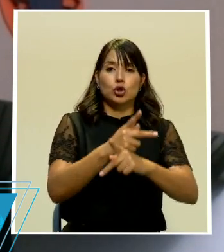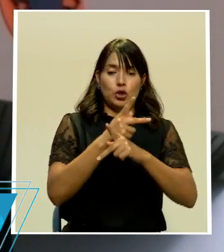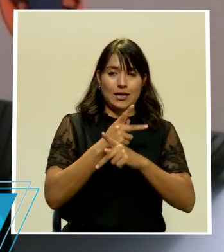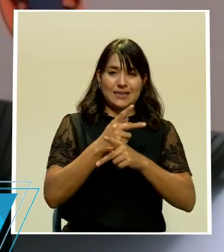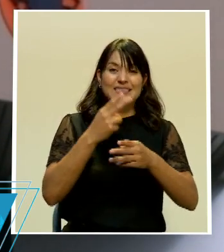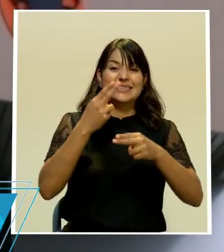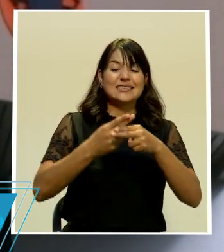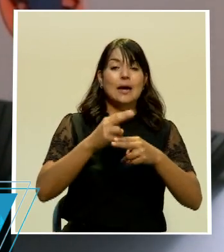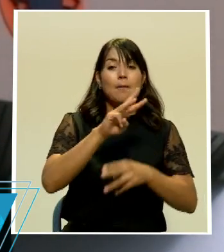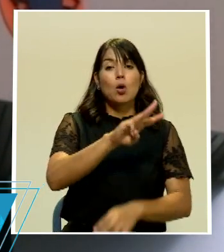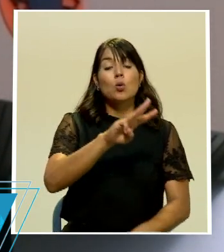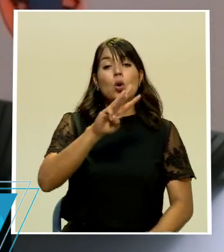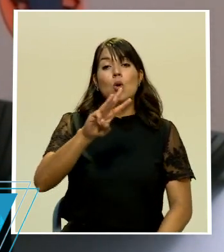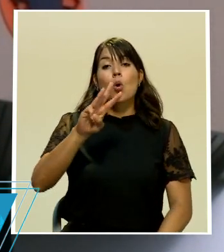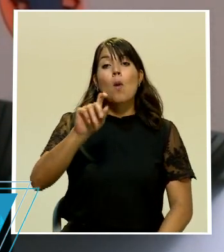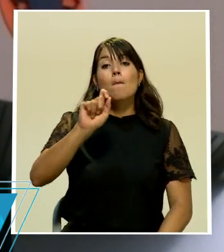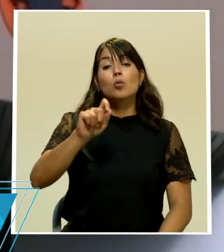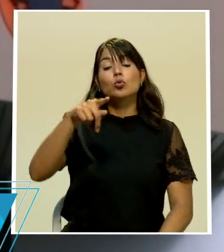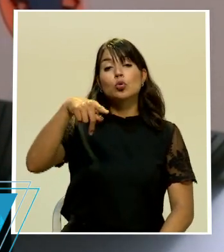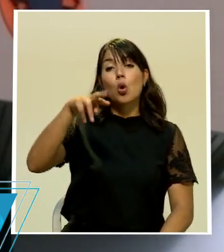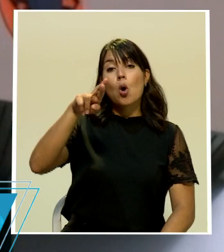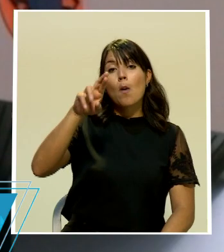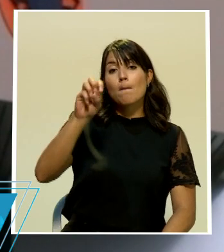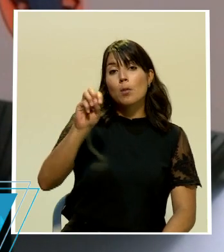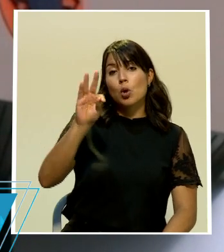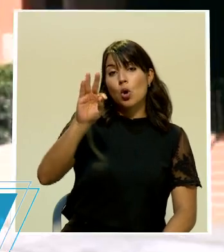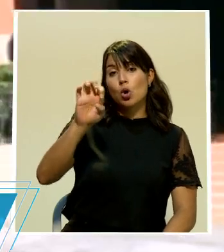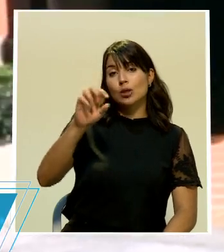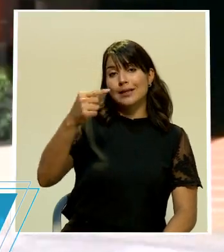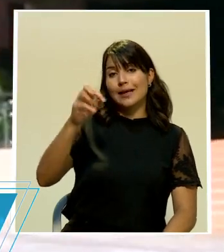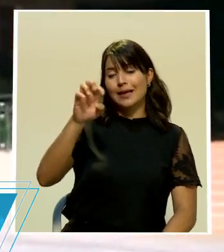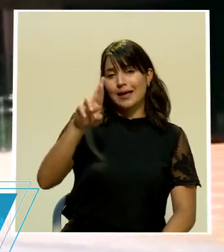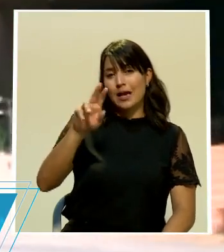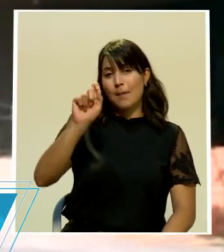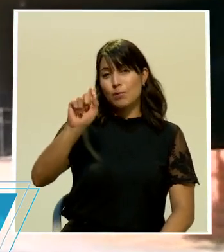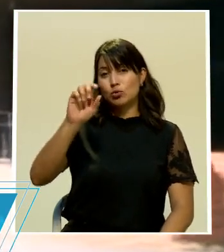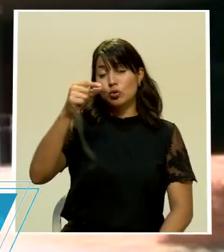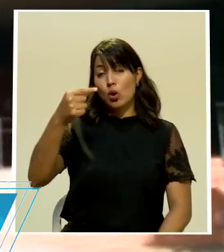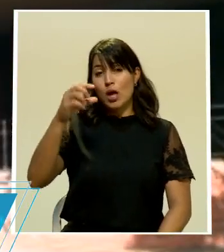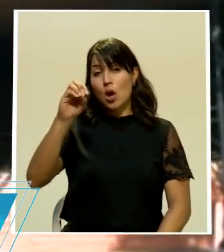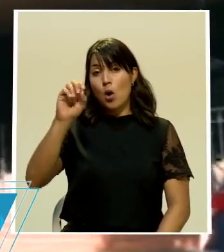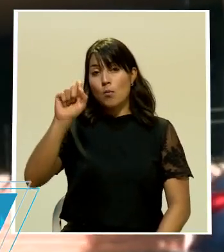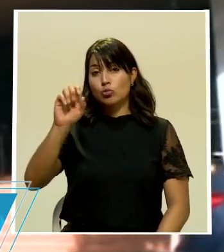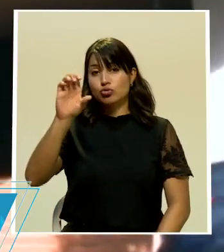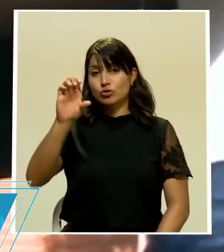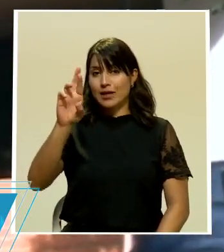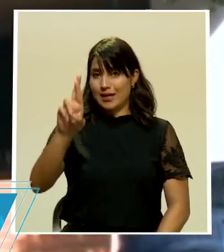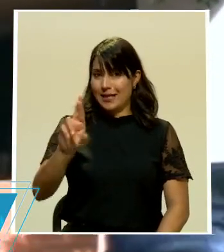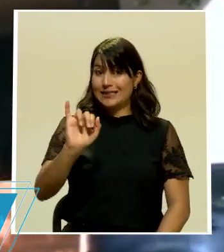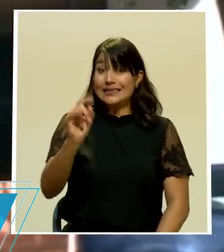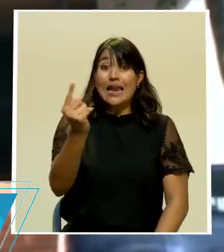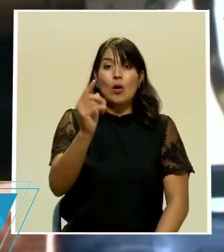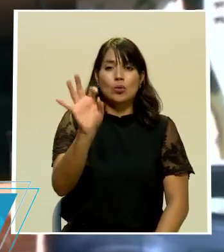.cr y que no cobran por ningún servicio institucional que se preste.